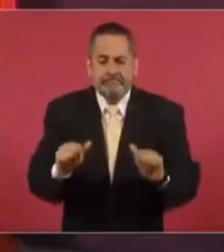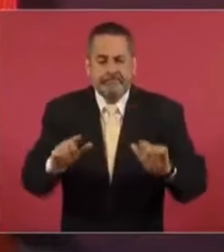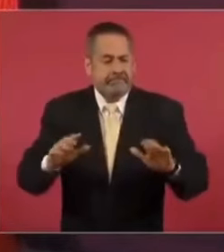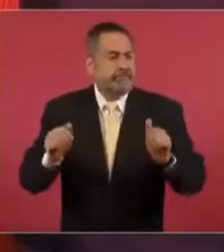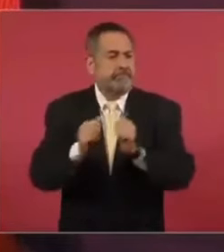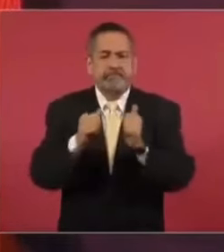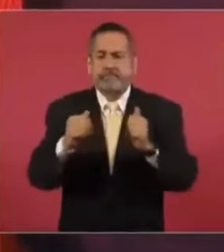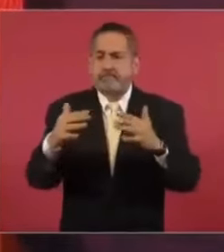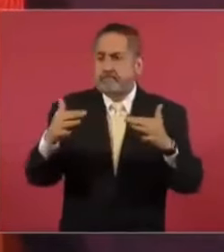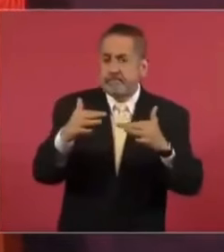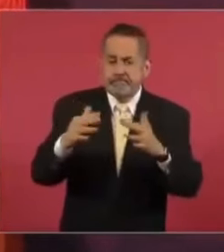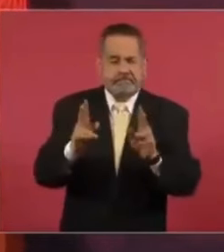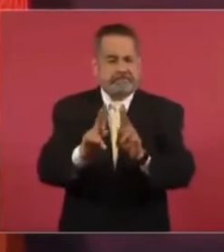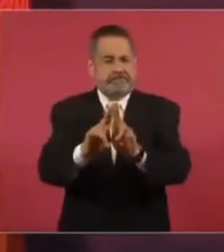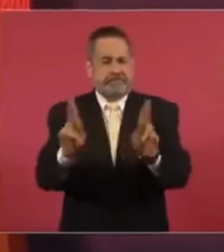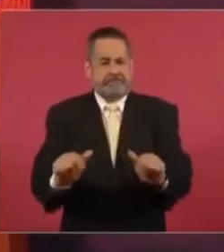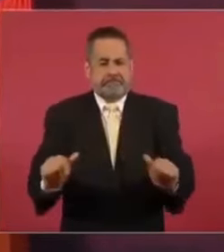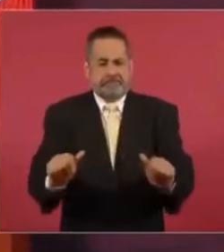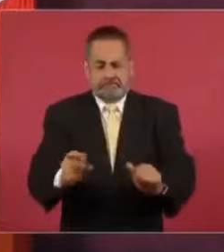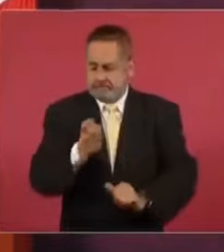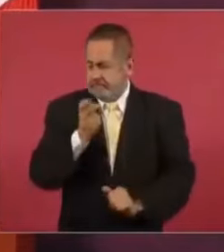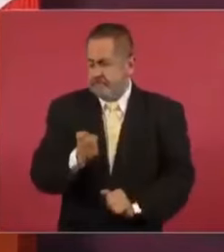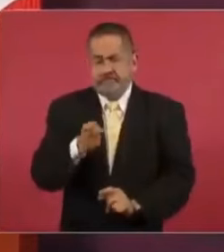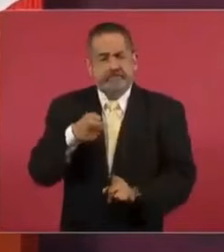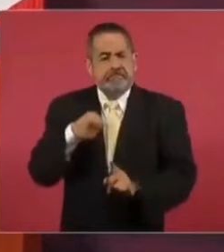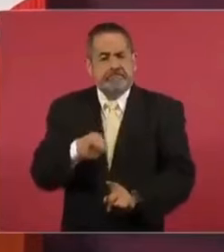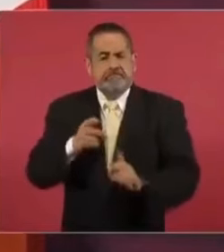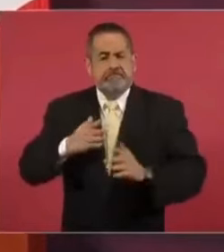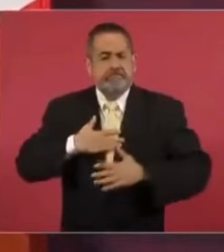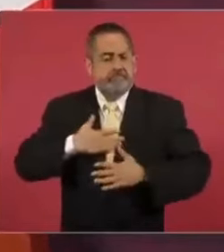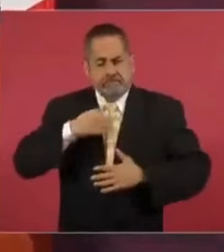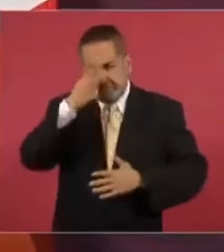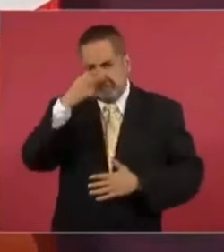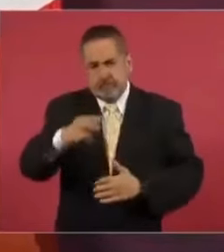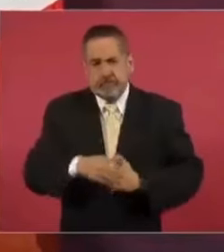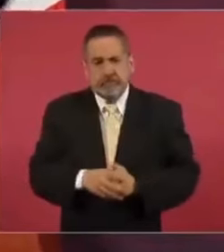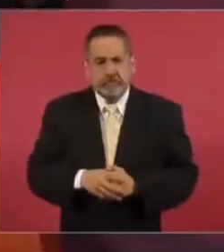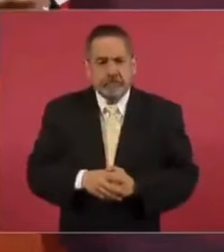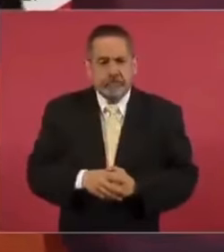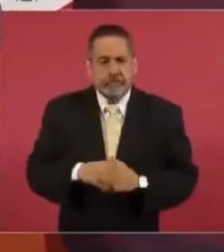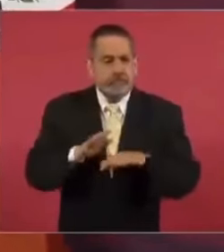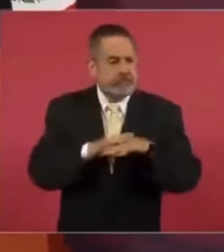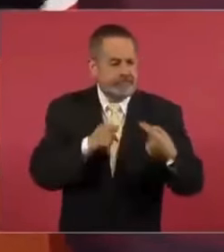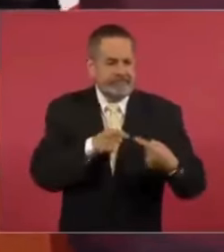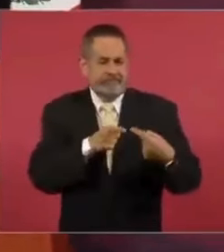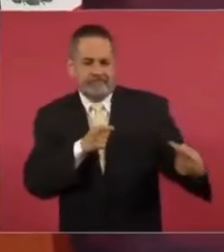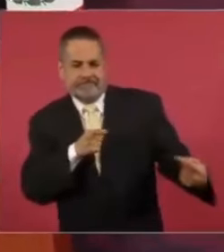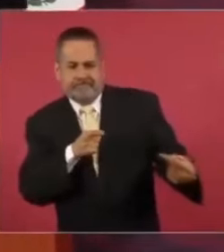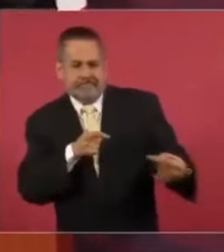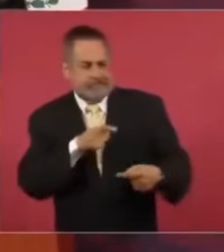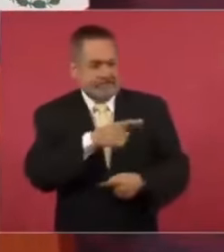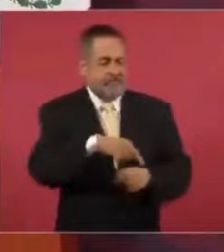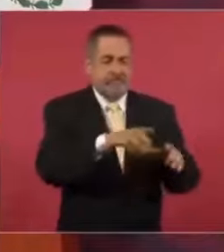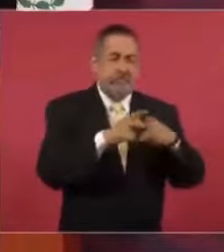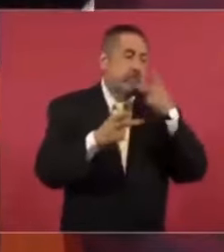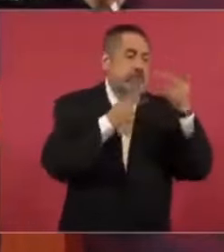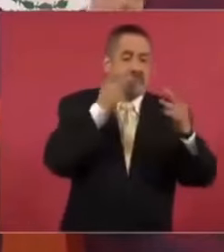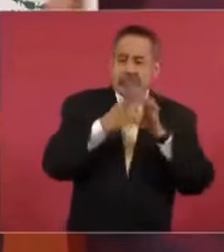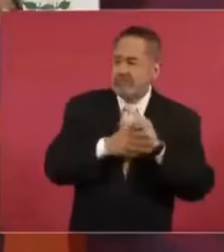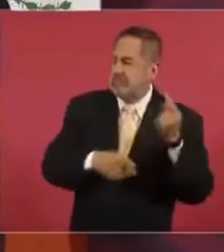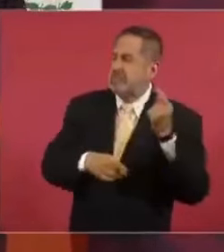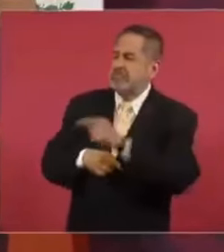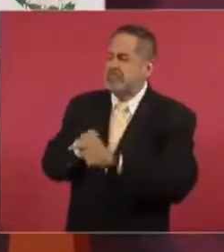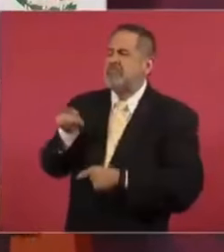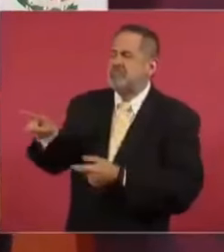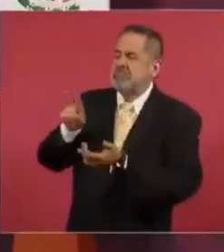controversias, porque nuestros adversarios, hablando de que tenemos